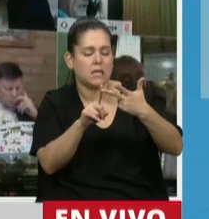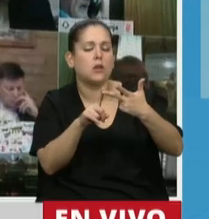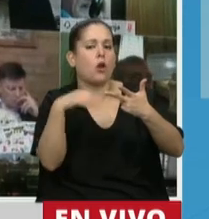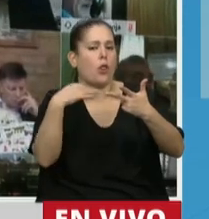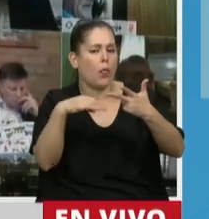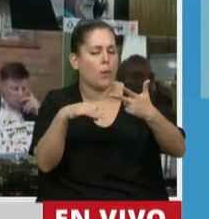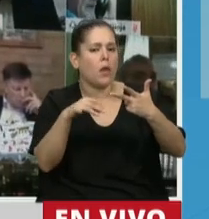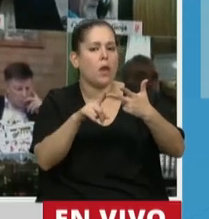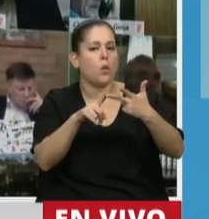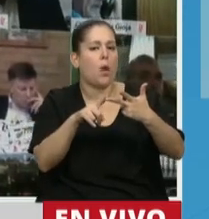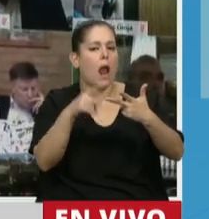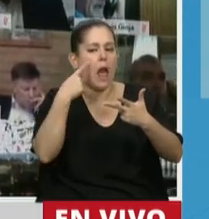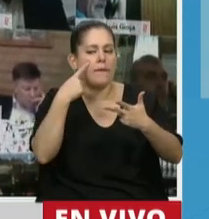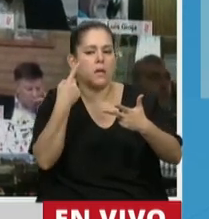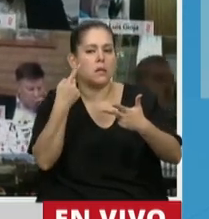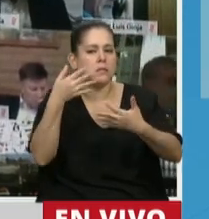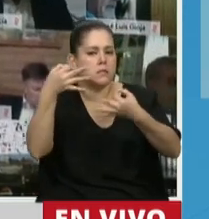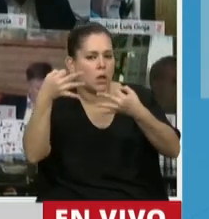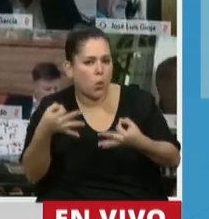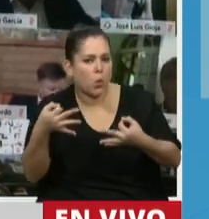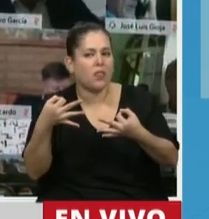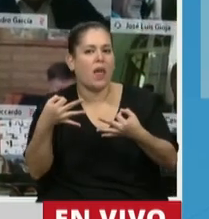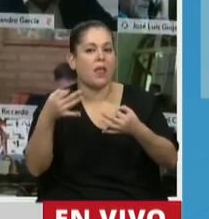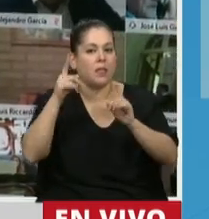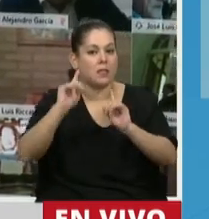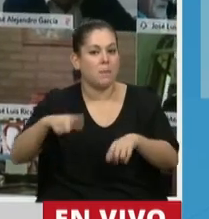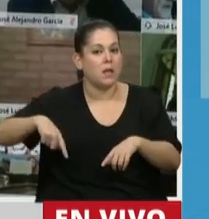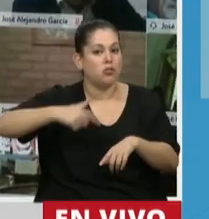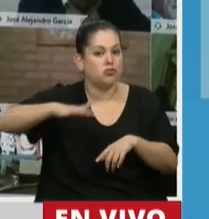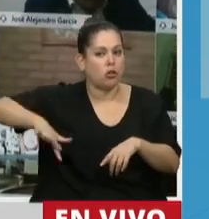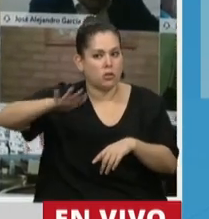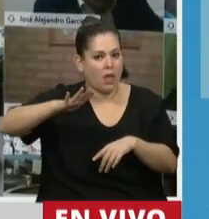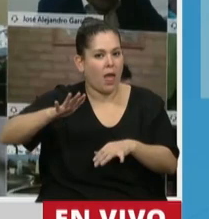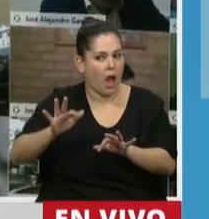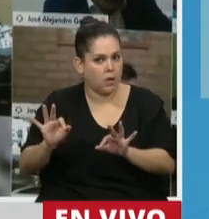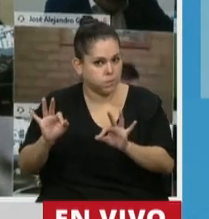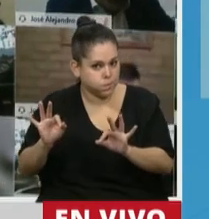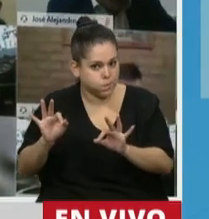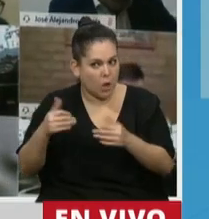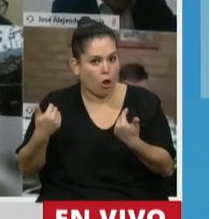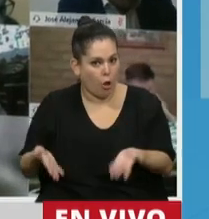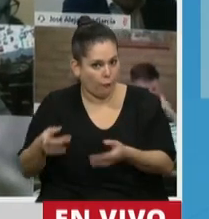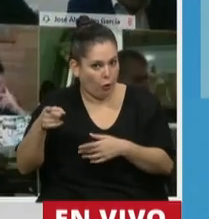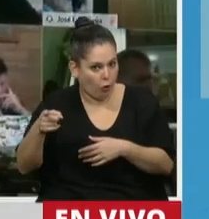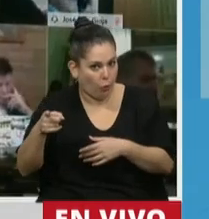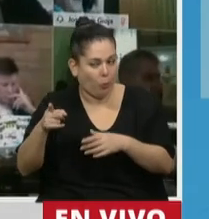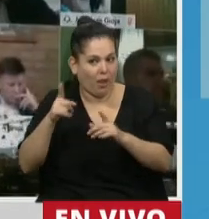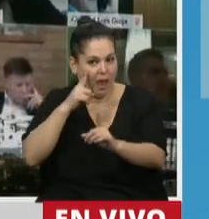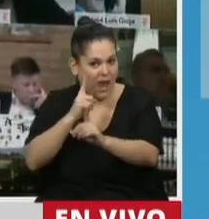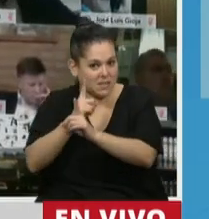relacionados con la seguridad y la satisfacción del ciudadano ante los servicios de teleasistencia.